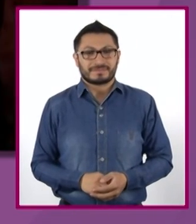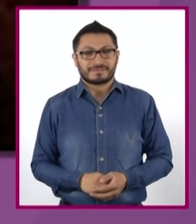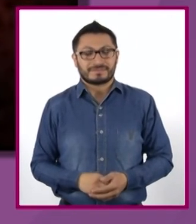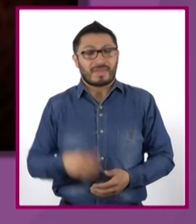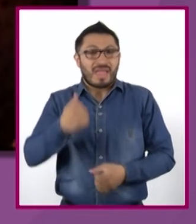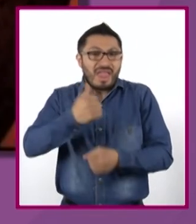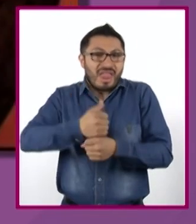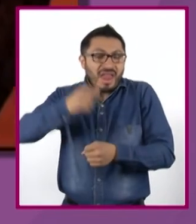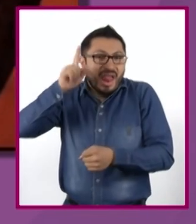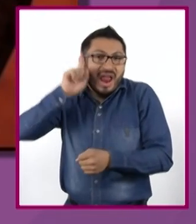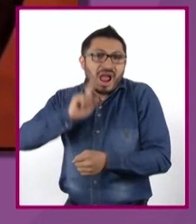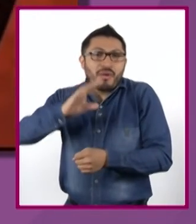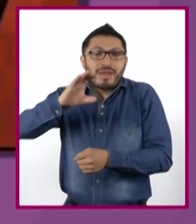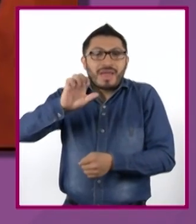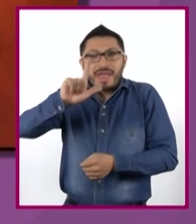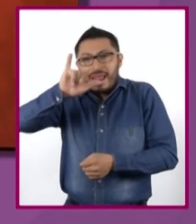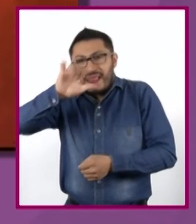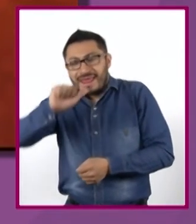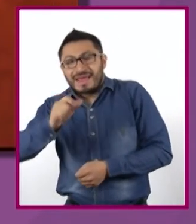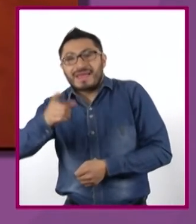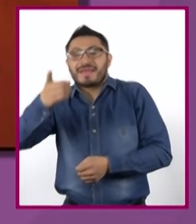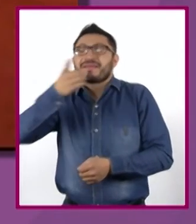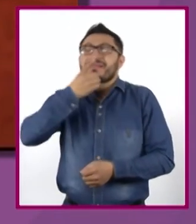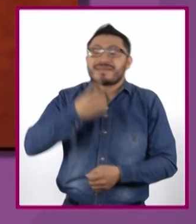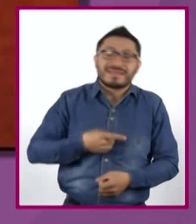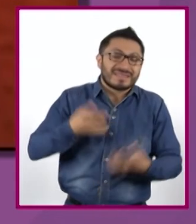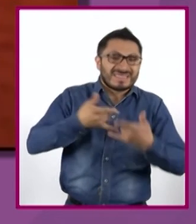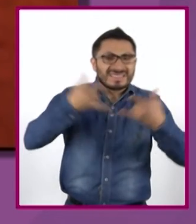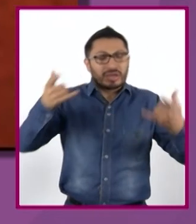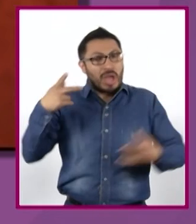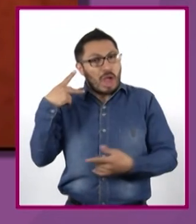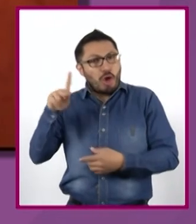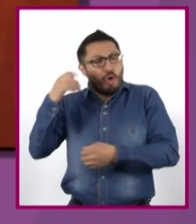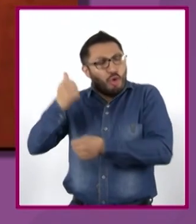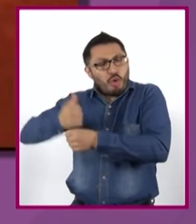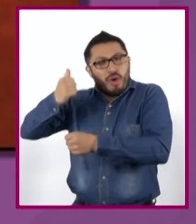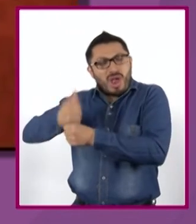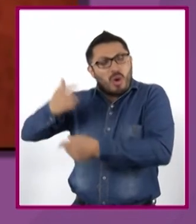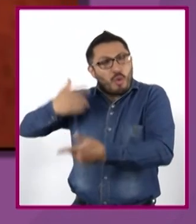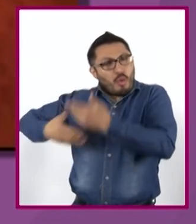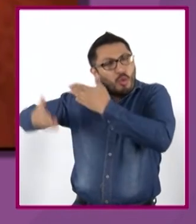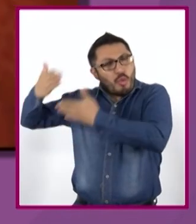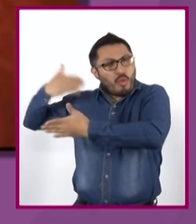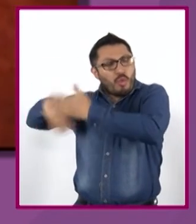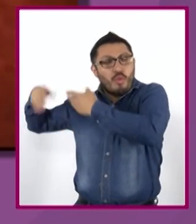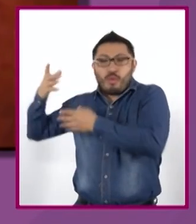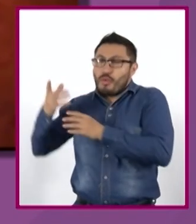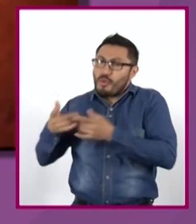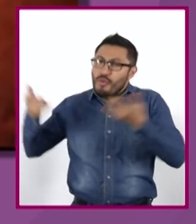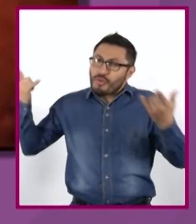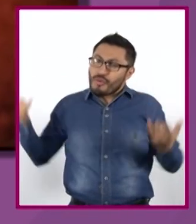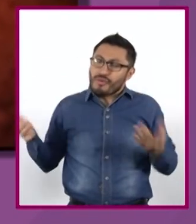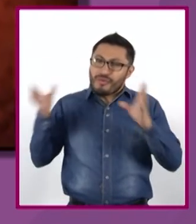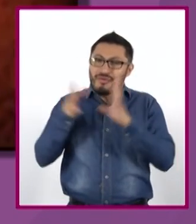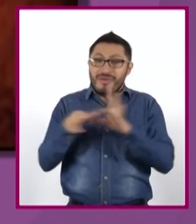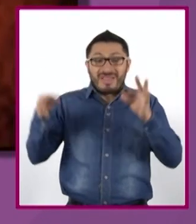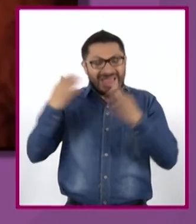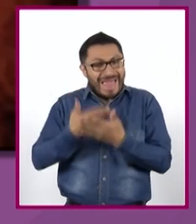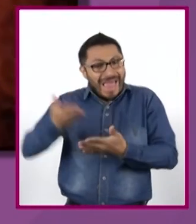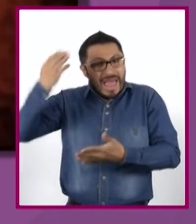Mi abuela Celia me sigue contando lo que sus abuelos le contaron mucho tiempo atrás. Antes habitaba